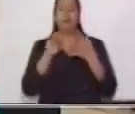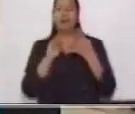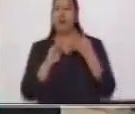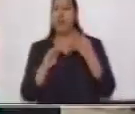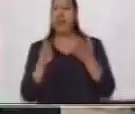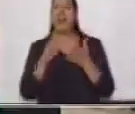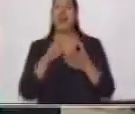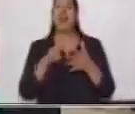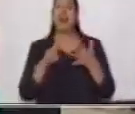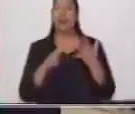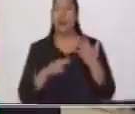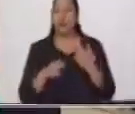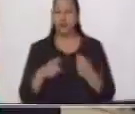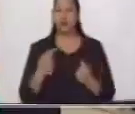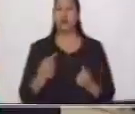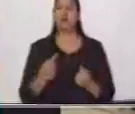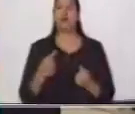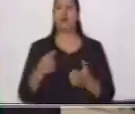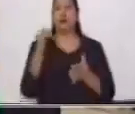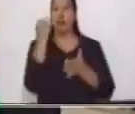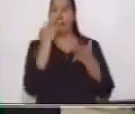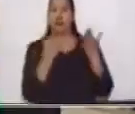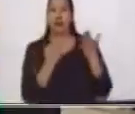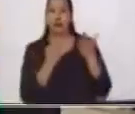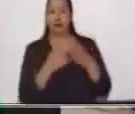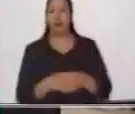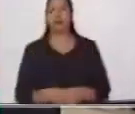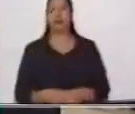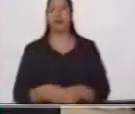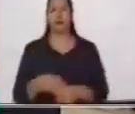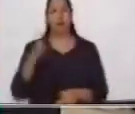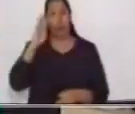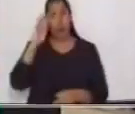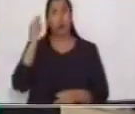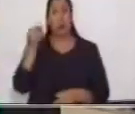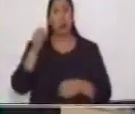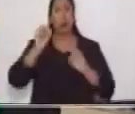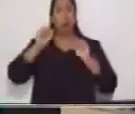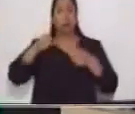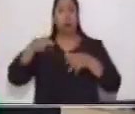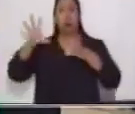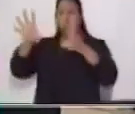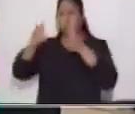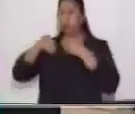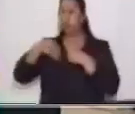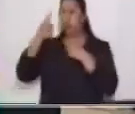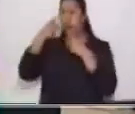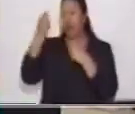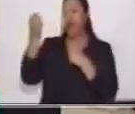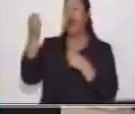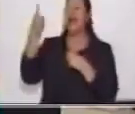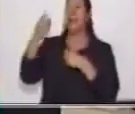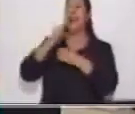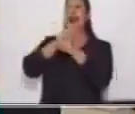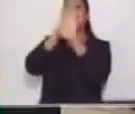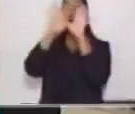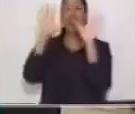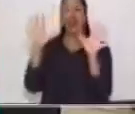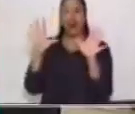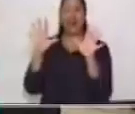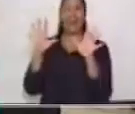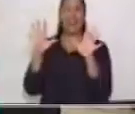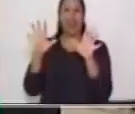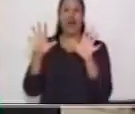ilustrada información de un tema. Para que los receptores comprendan el mensaje. Tú te has dado cuenta que hay temas que son muy extensos.